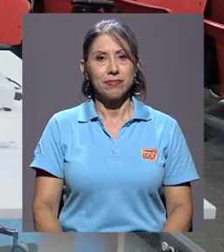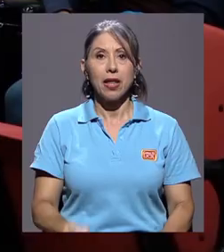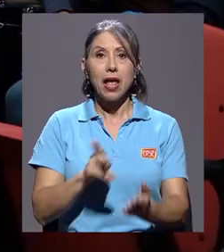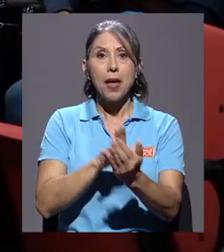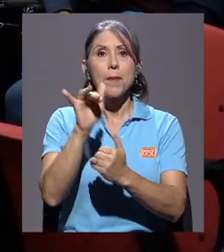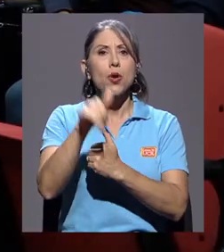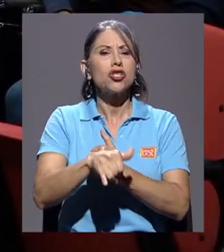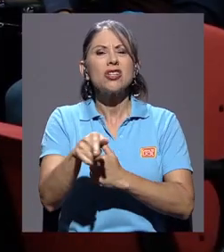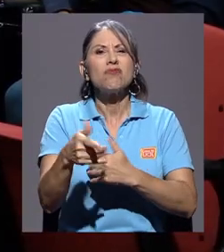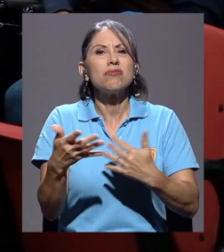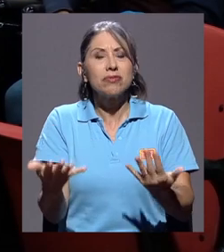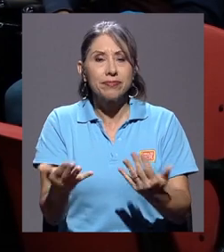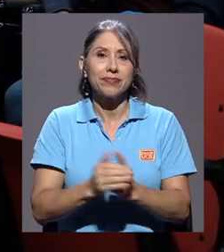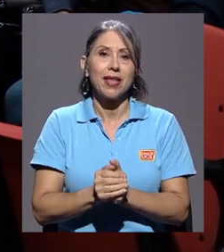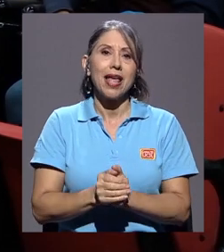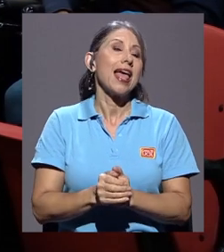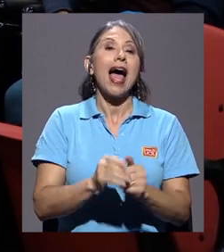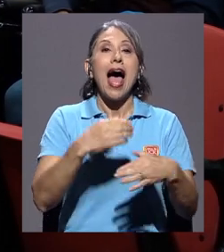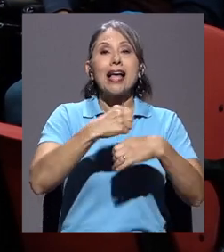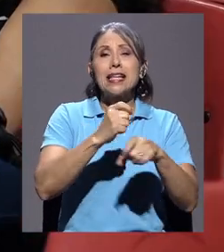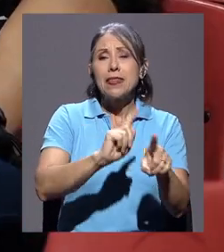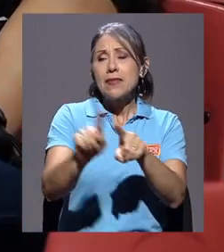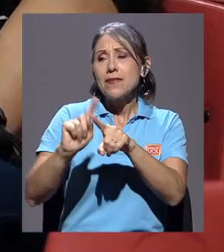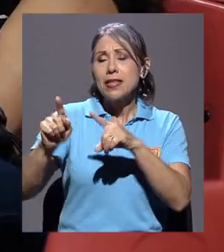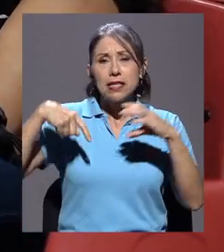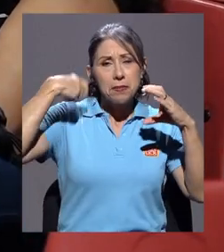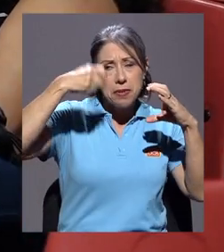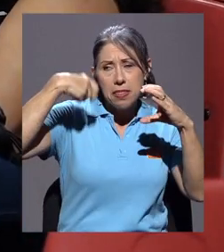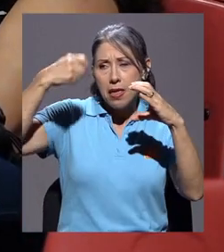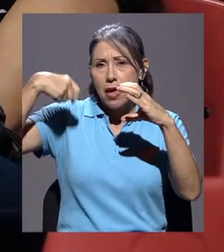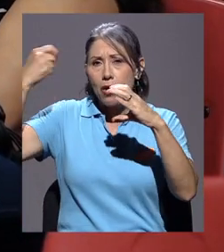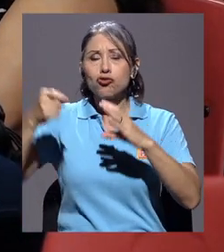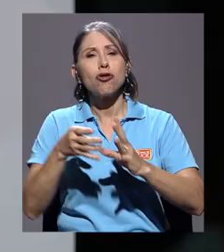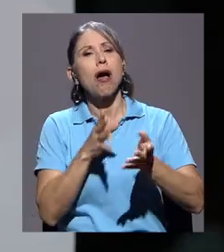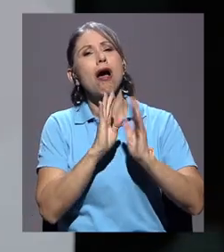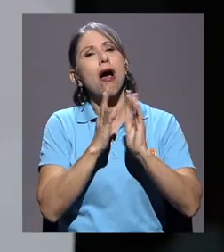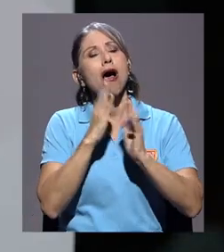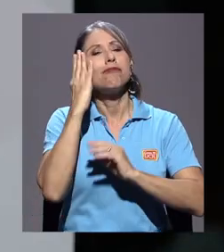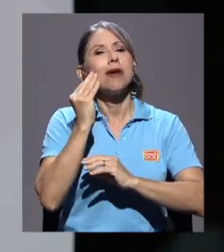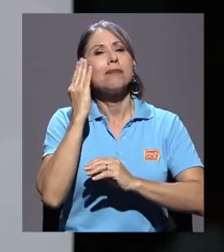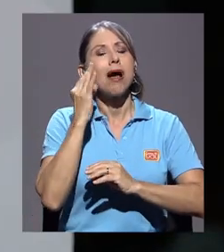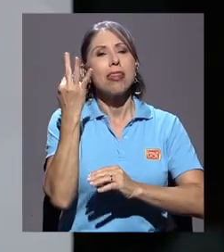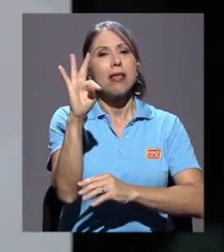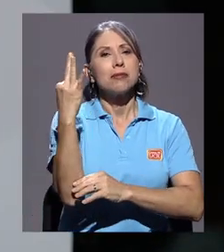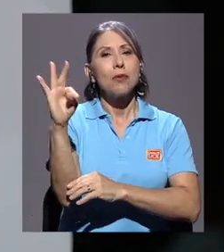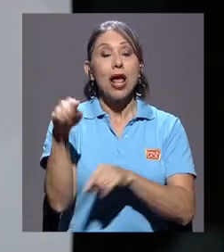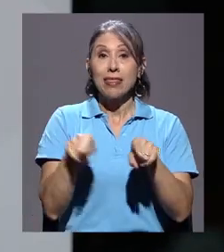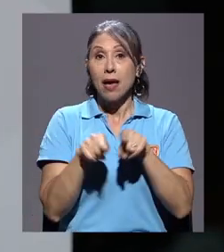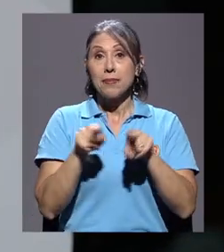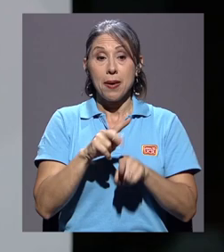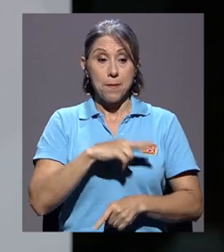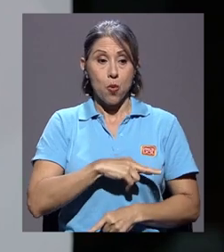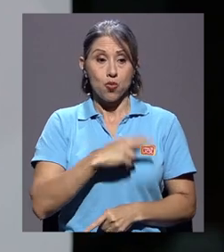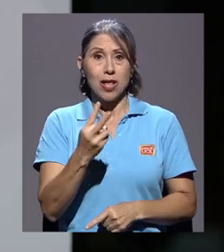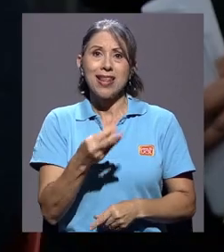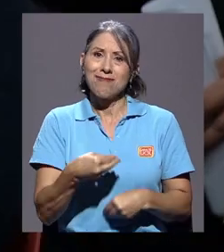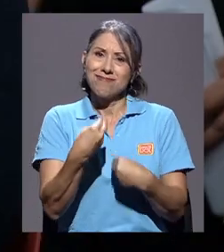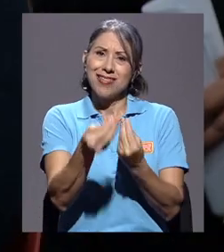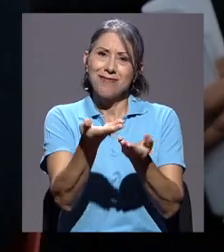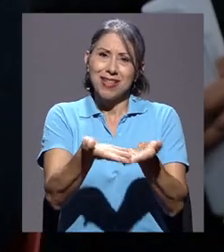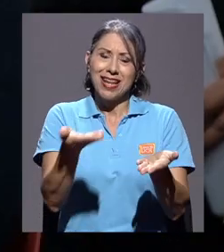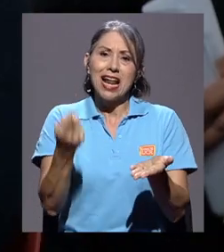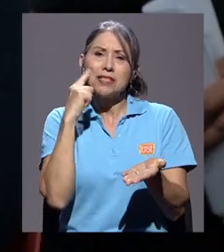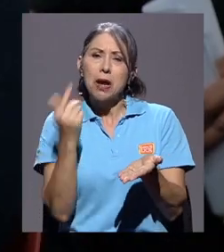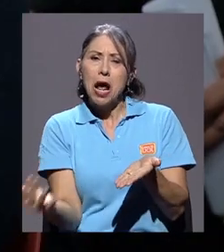El proyecto consiste en grabar una serie de videos testimoniales y también compartir de forma voluntaria materiales para recuperar la